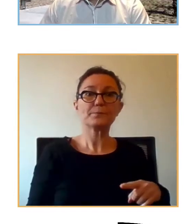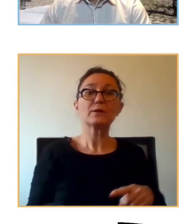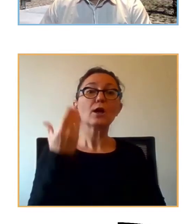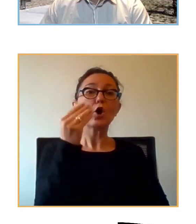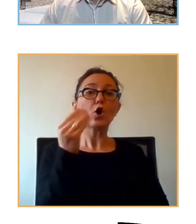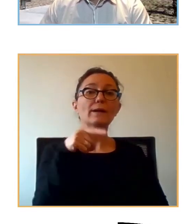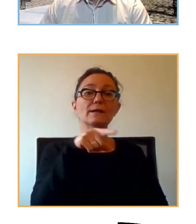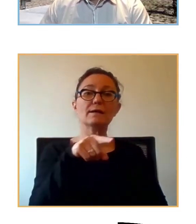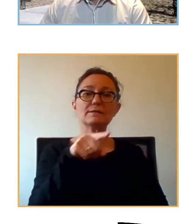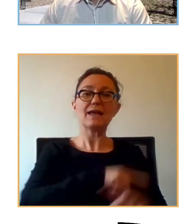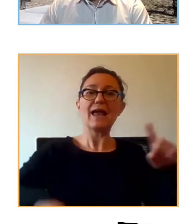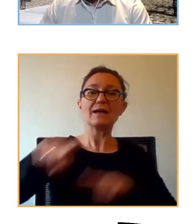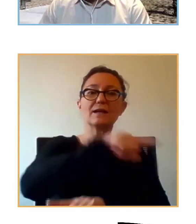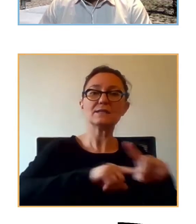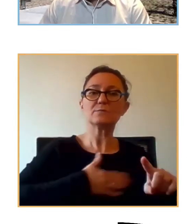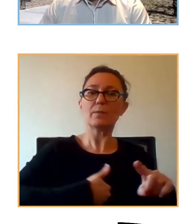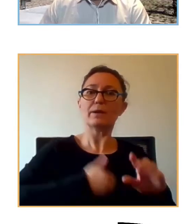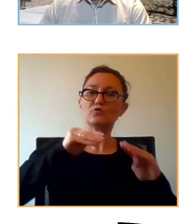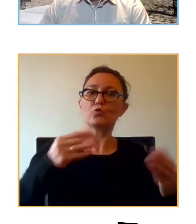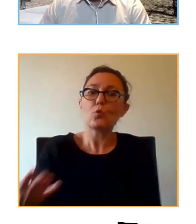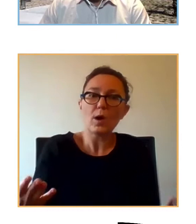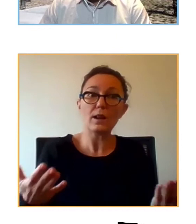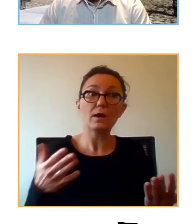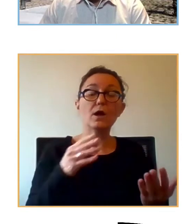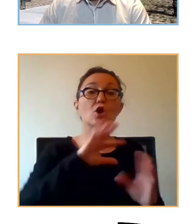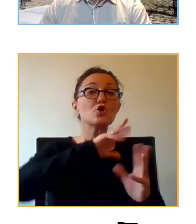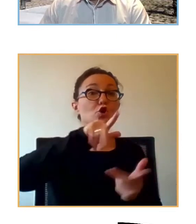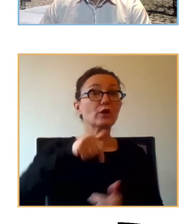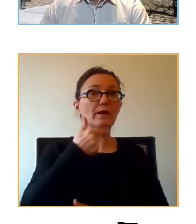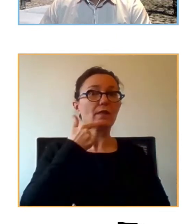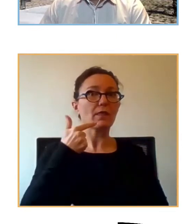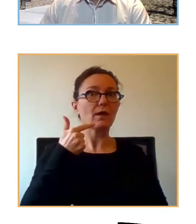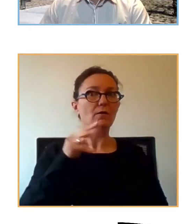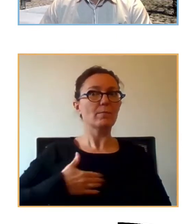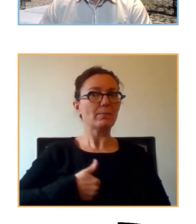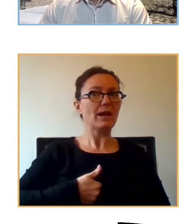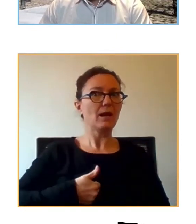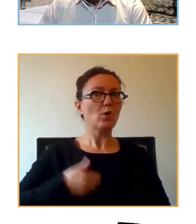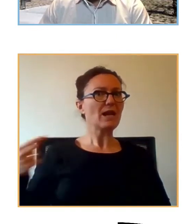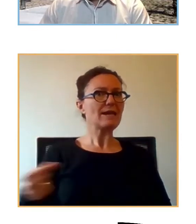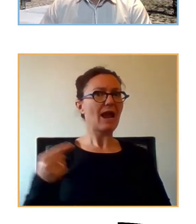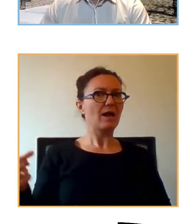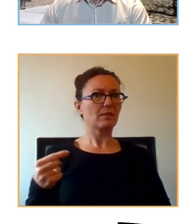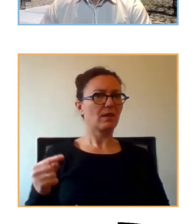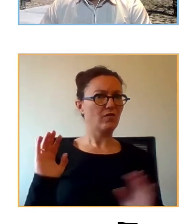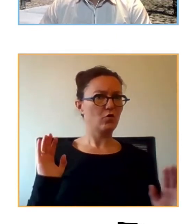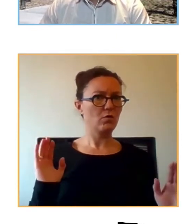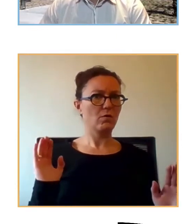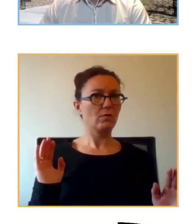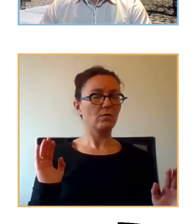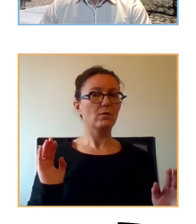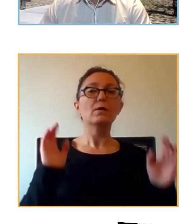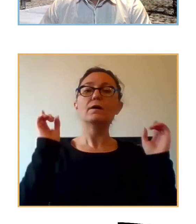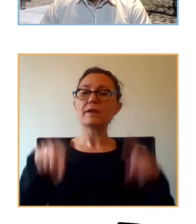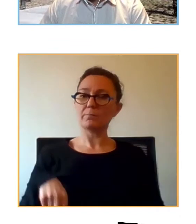crisis? pues según las noticias un papel muy chungo muy negativo afortunadamente también ha habido